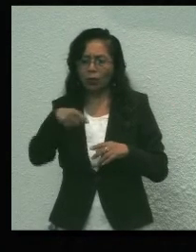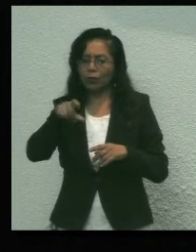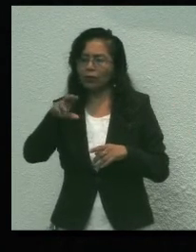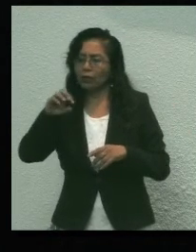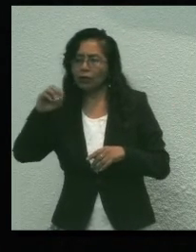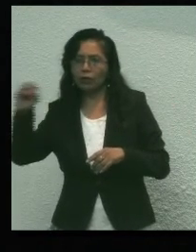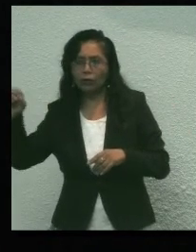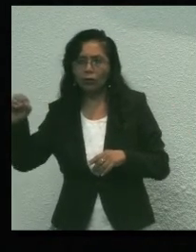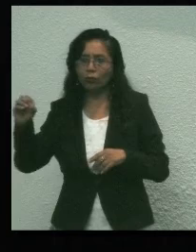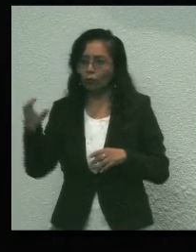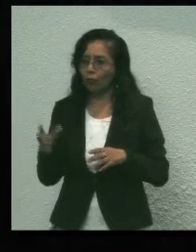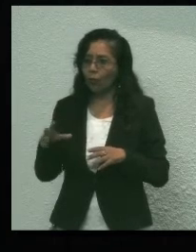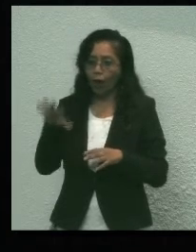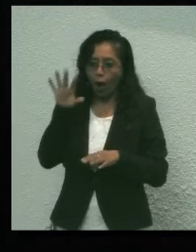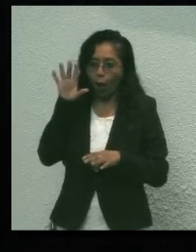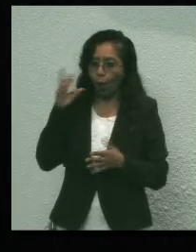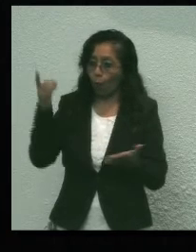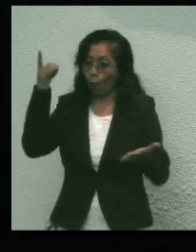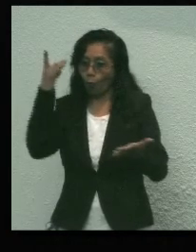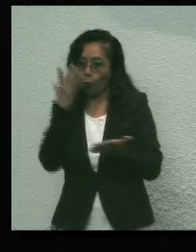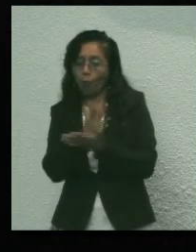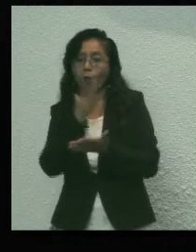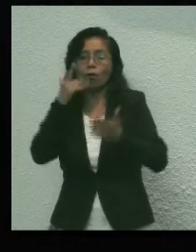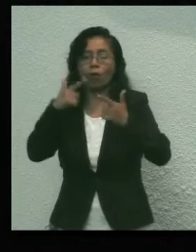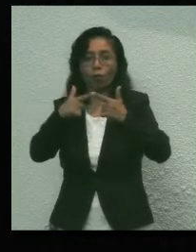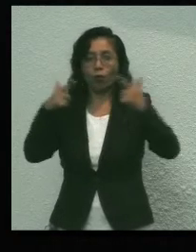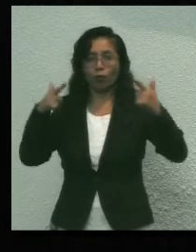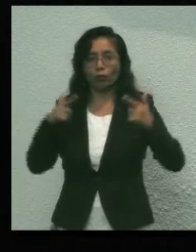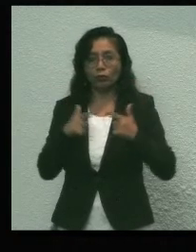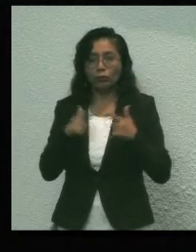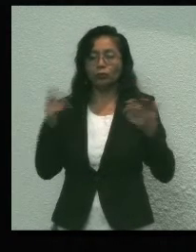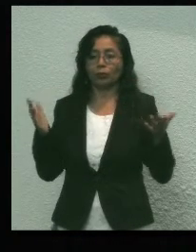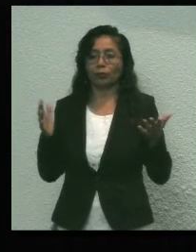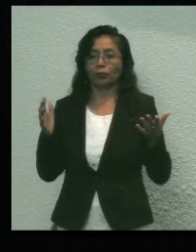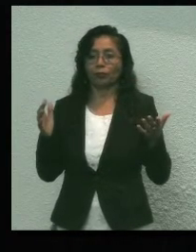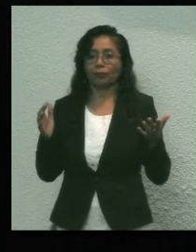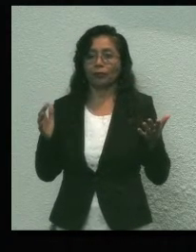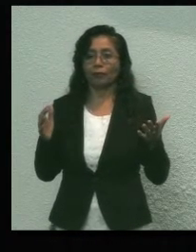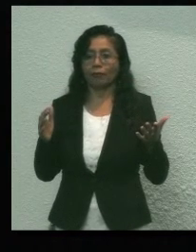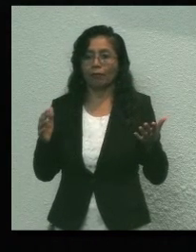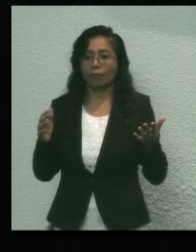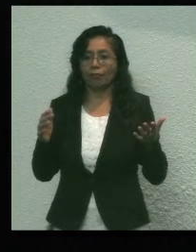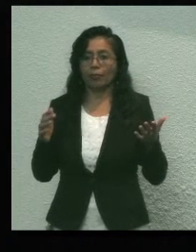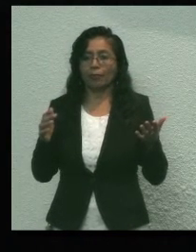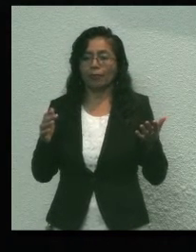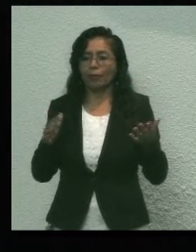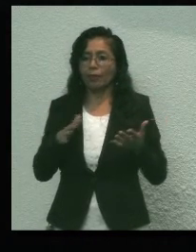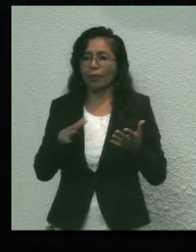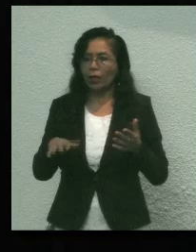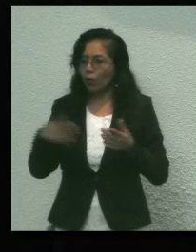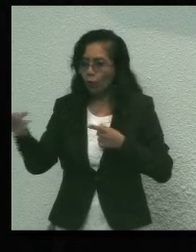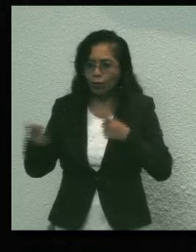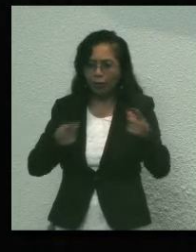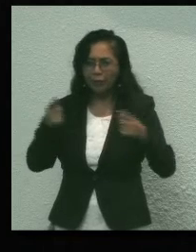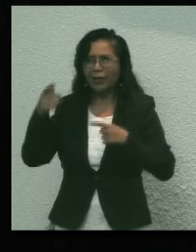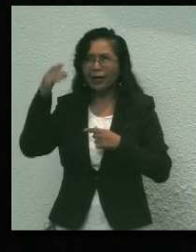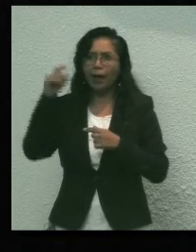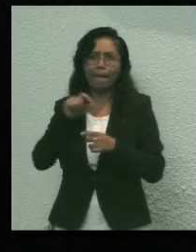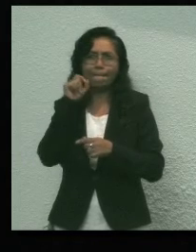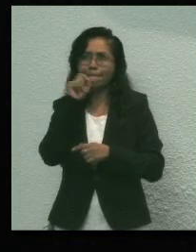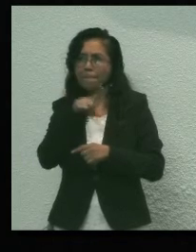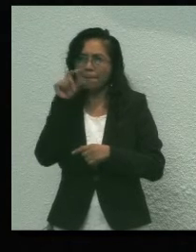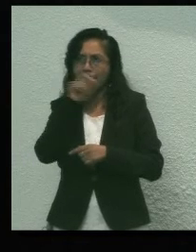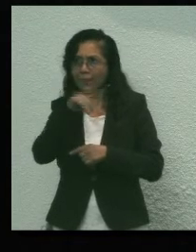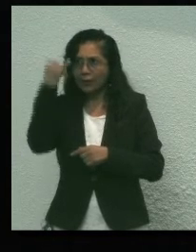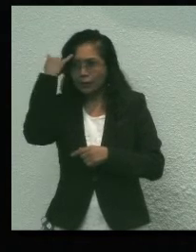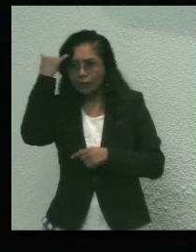La soberanía popular que aquí reside no debe ser rehén de ninguna corriente de pensamiento o